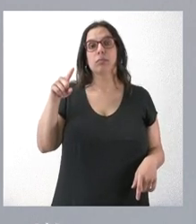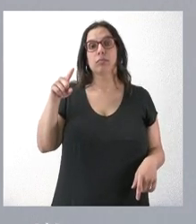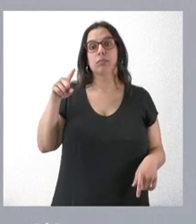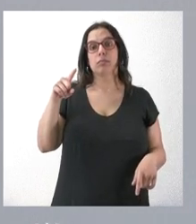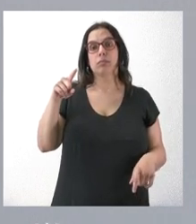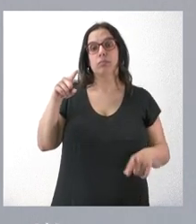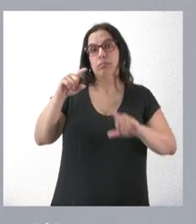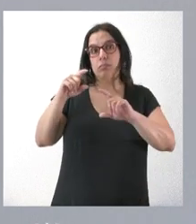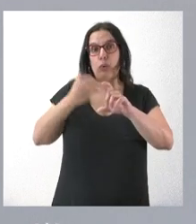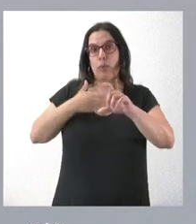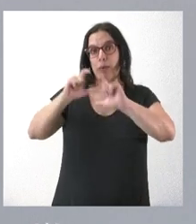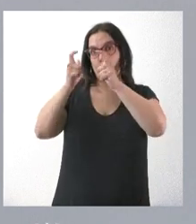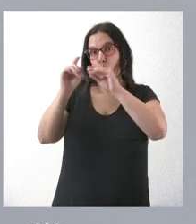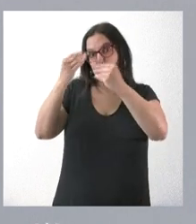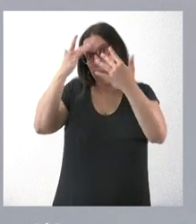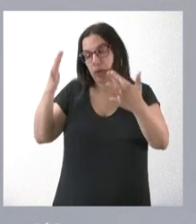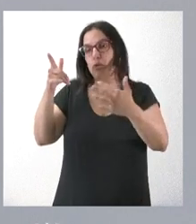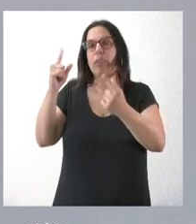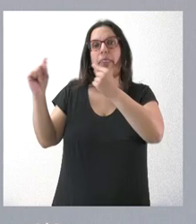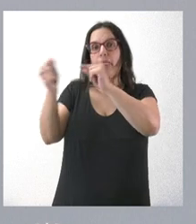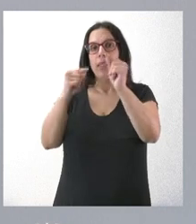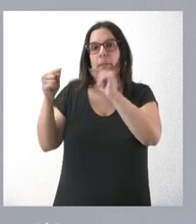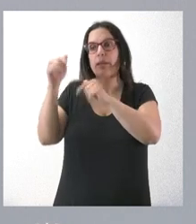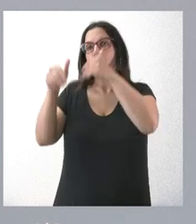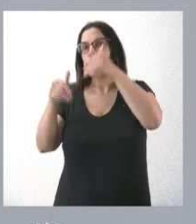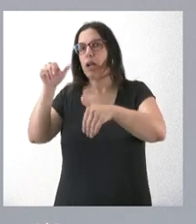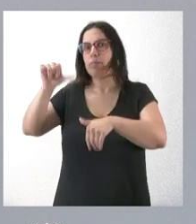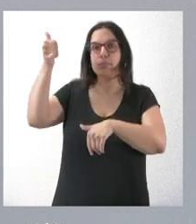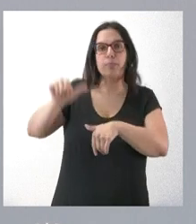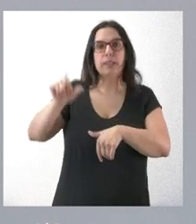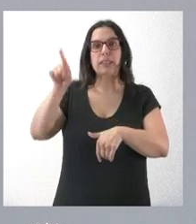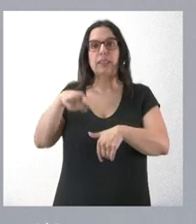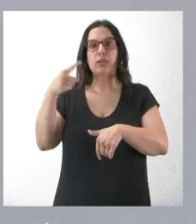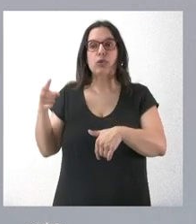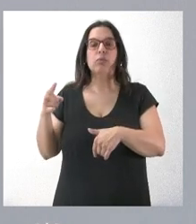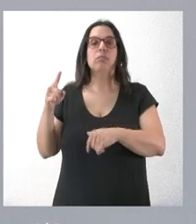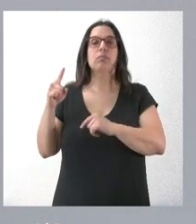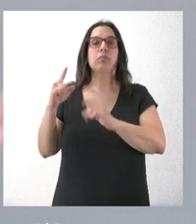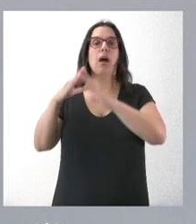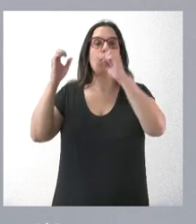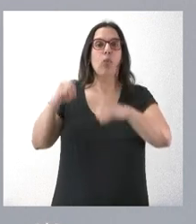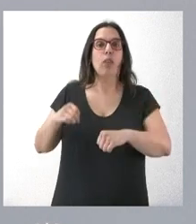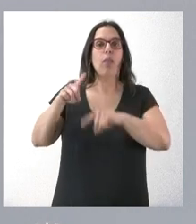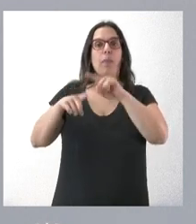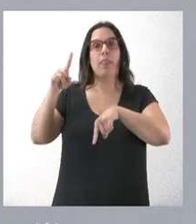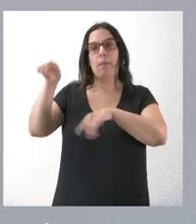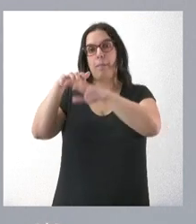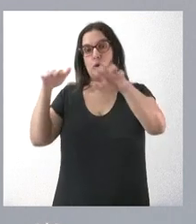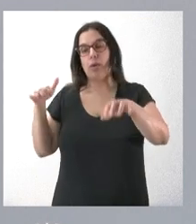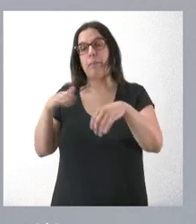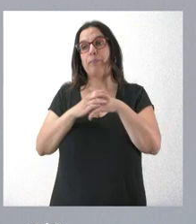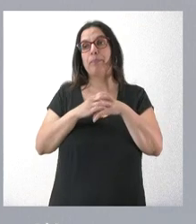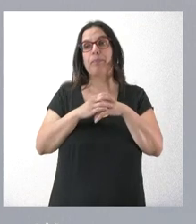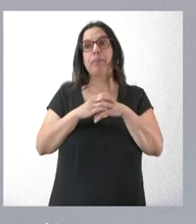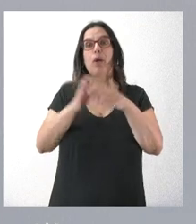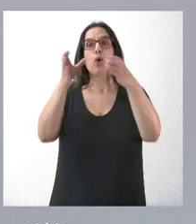corresponde, en el Pleno del Ayuntamiento, debata esa moción y, por tanto, tome el acuerdo que corresponda. Y usted sabe que cada grupo